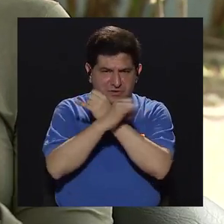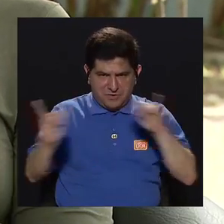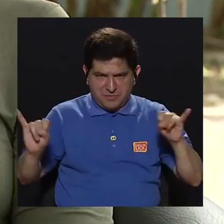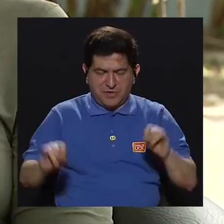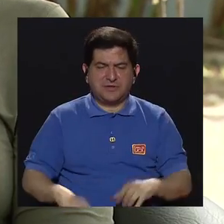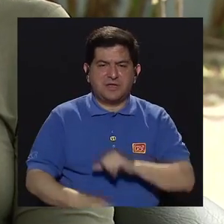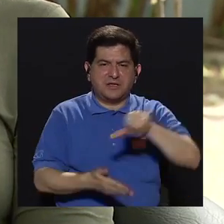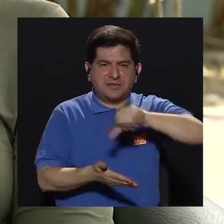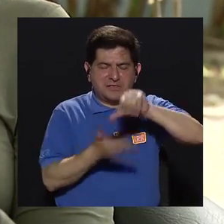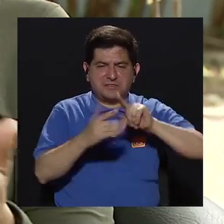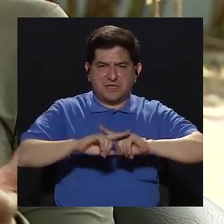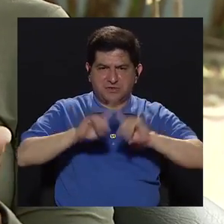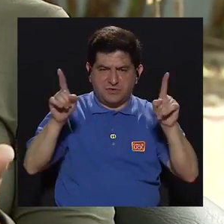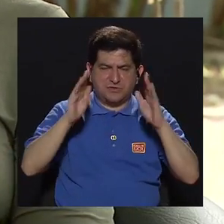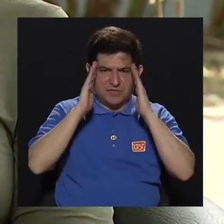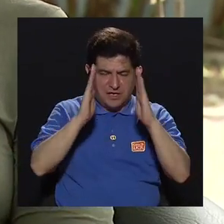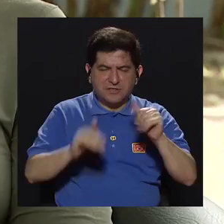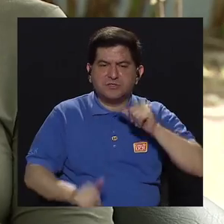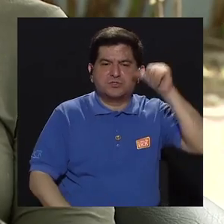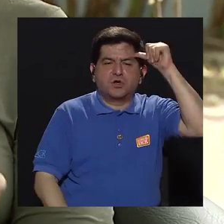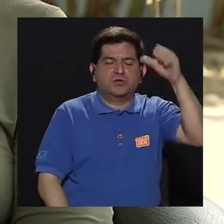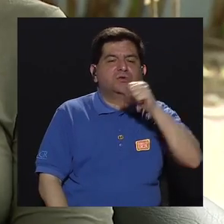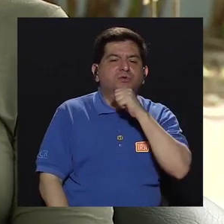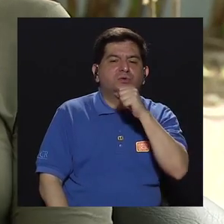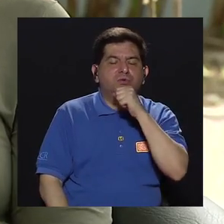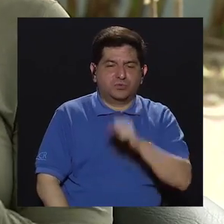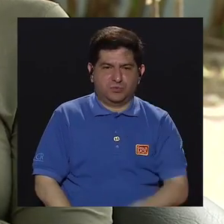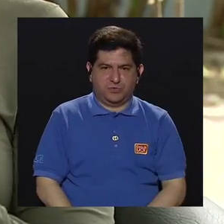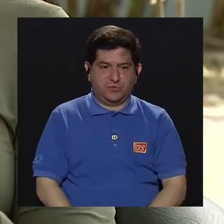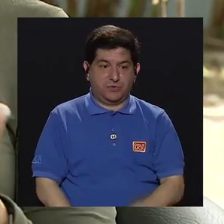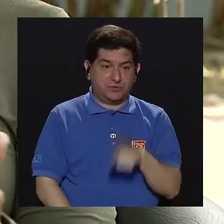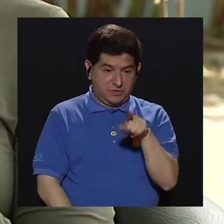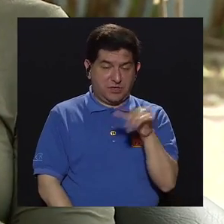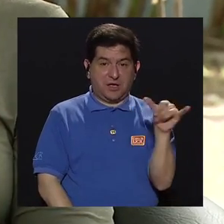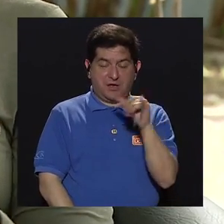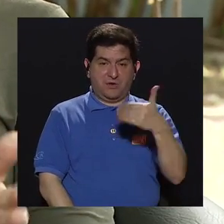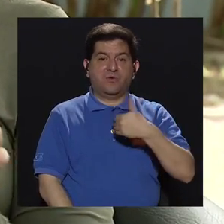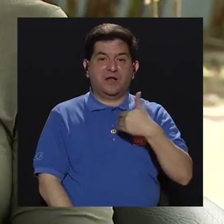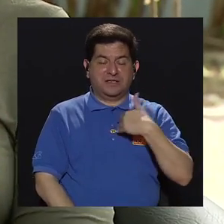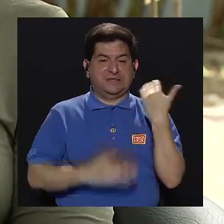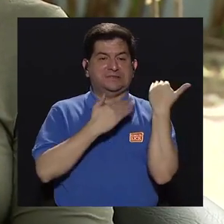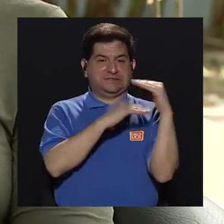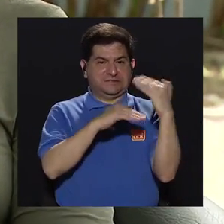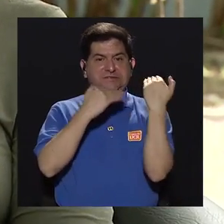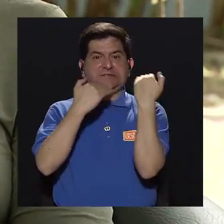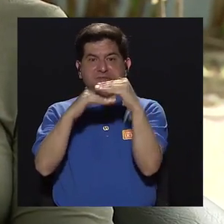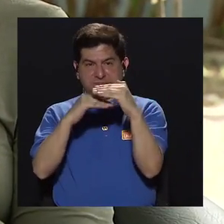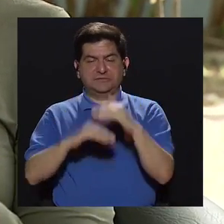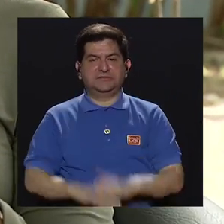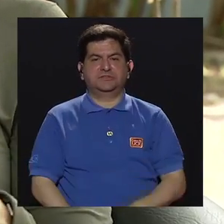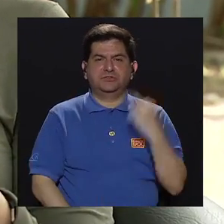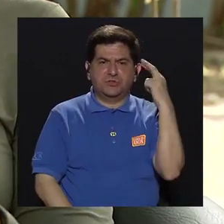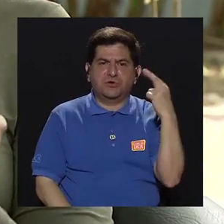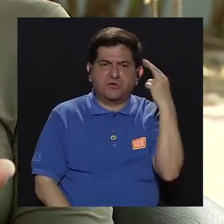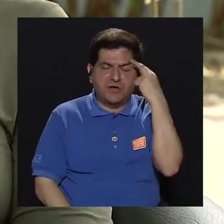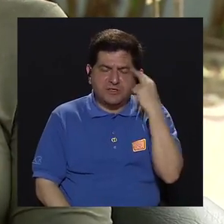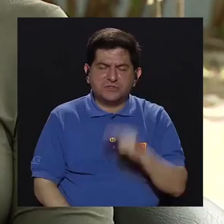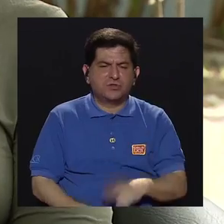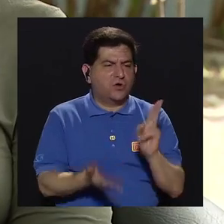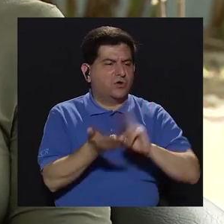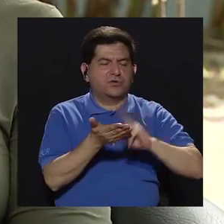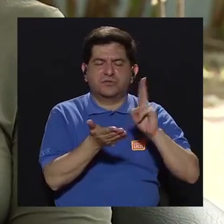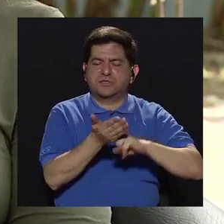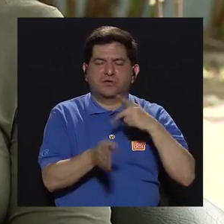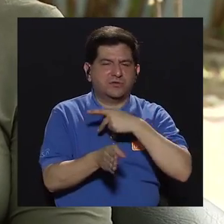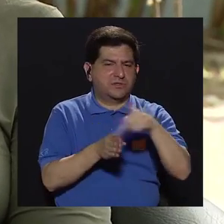enfocado a otros centros como la atención de adultos mayores, que dicho sea de paso, también tenemos limitaciones en ese sentido porque no se